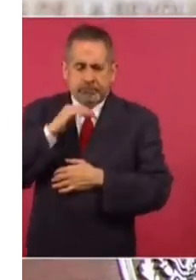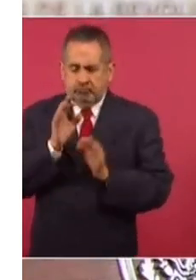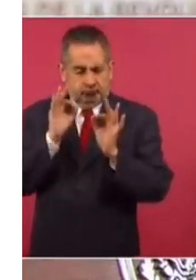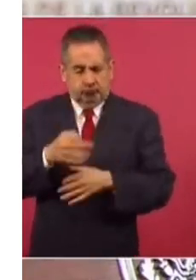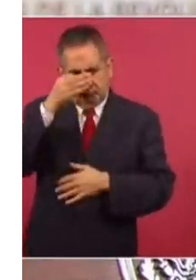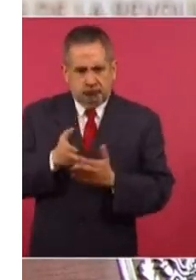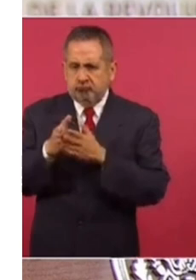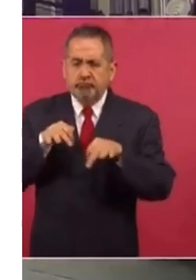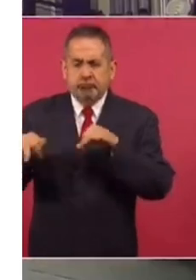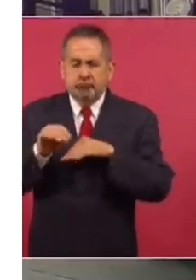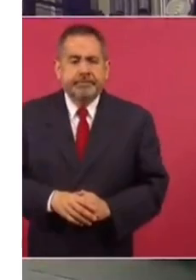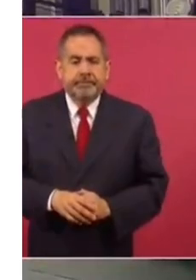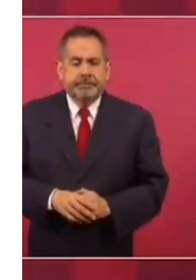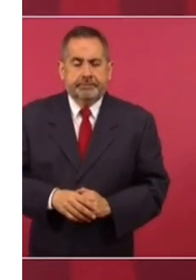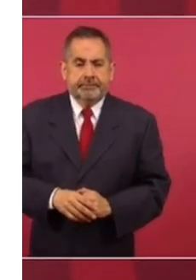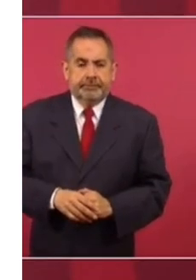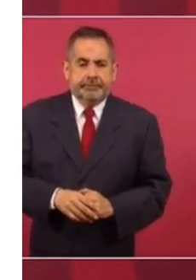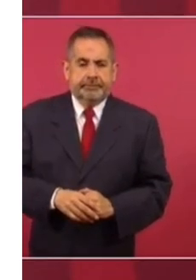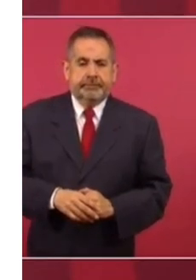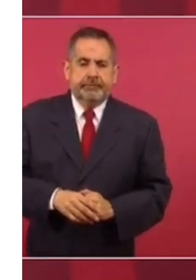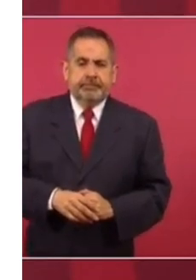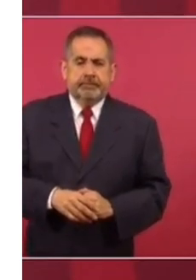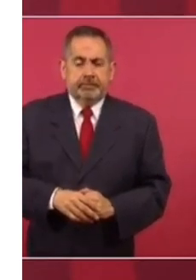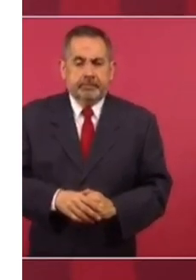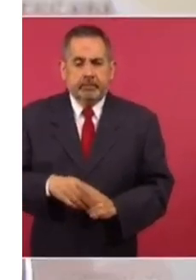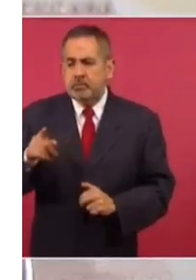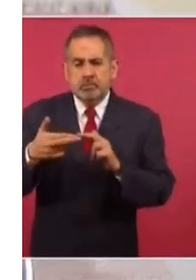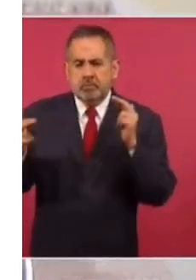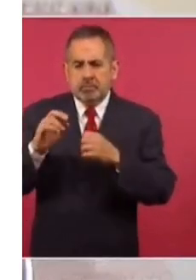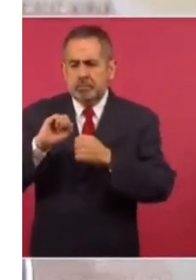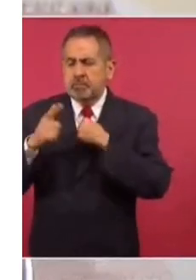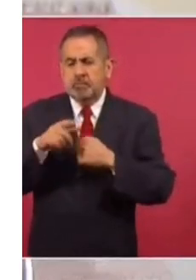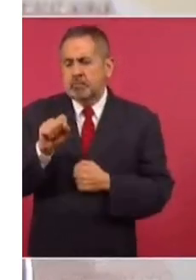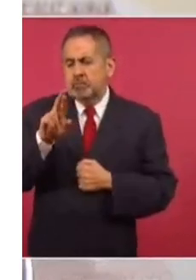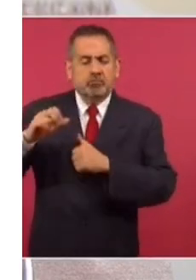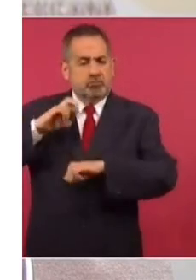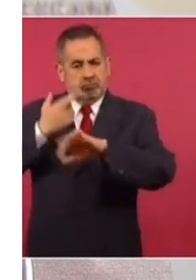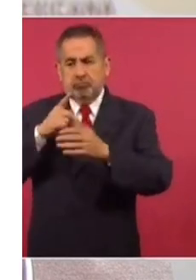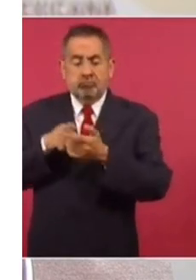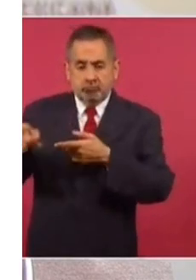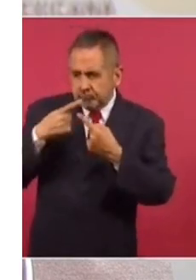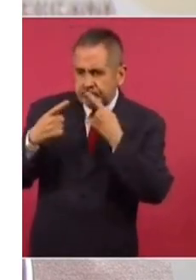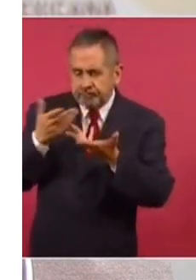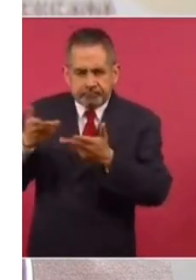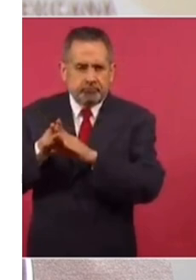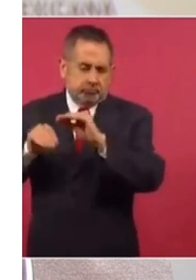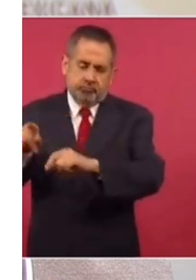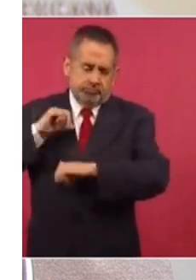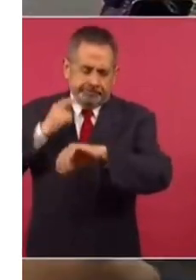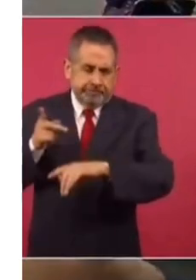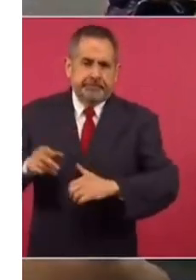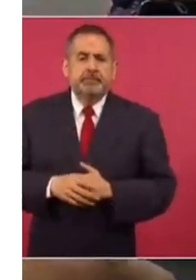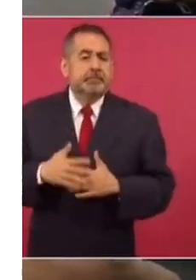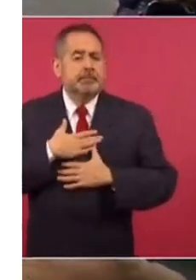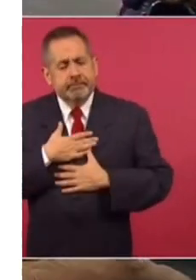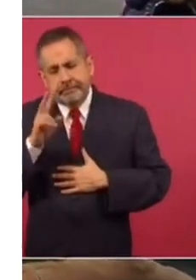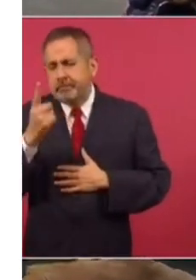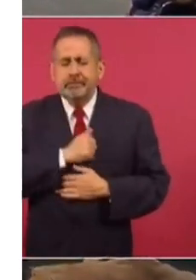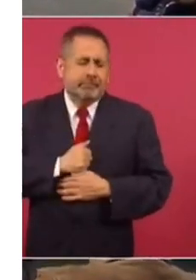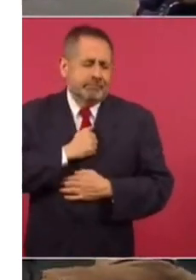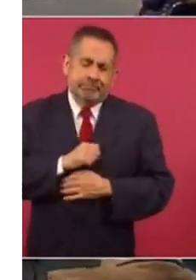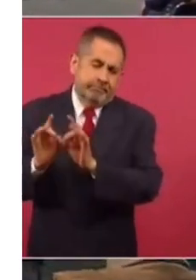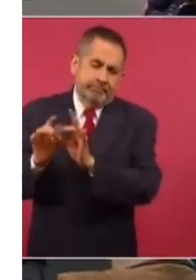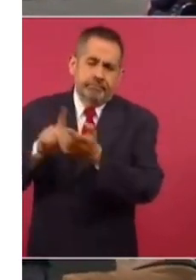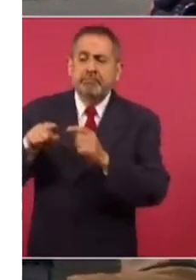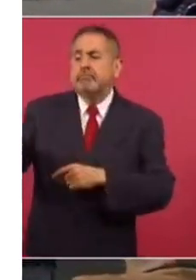está en su trabajo diplomático. Y es Relaciones Exteriores la que está a cargo de llevar a cabo este proceso. Nosotros lamentamos mucho lo que